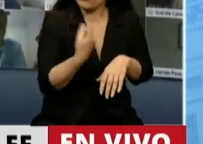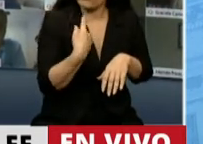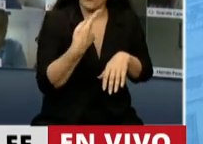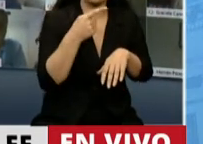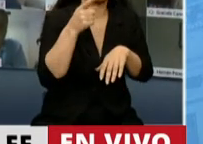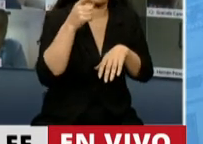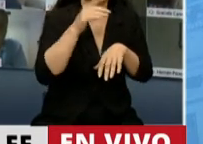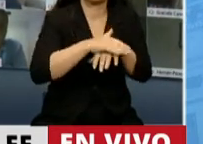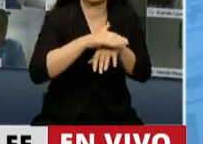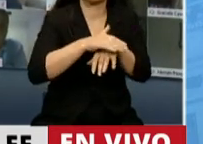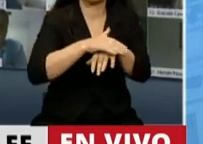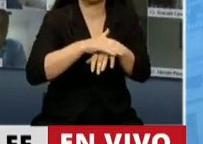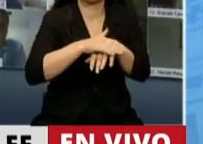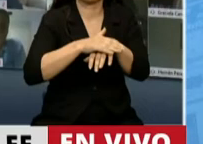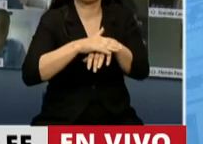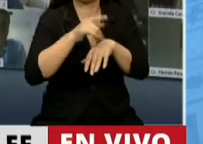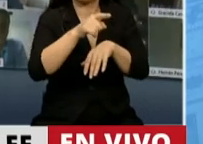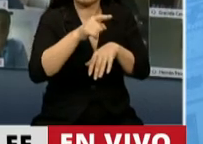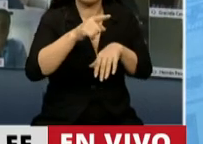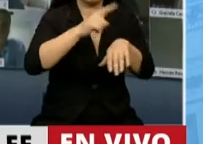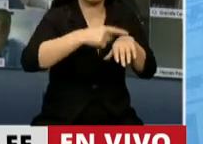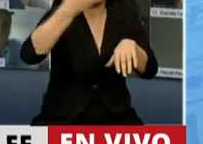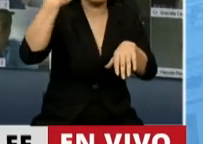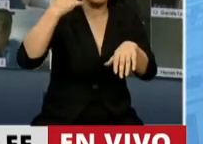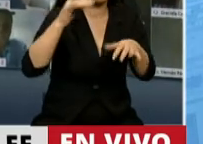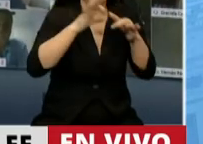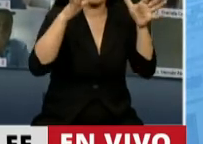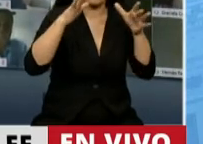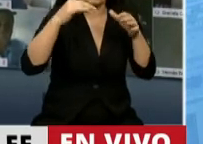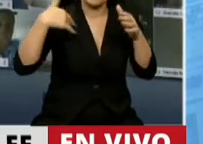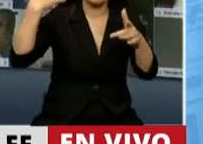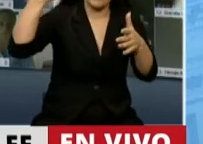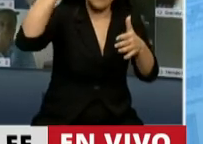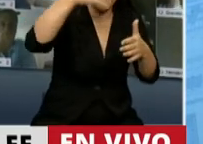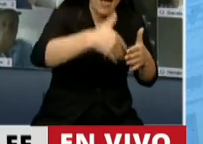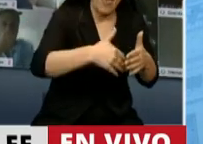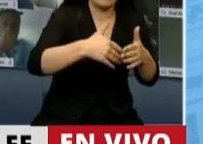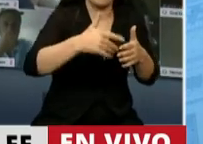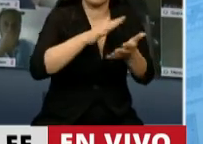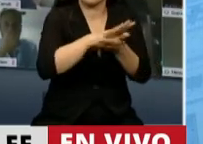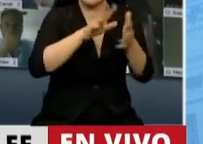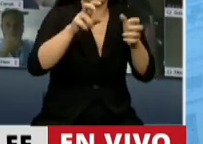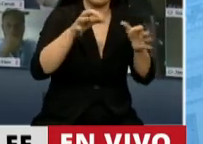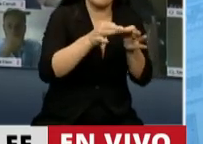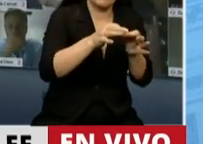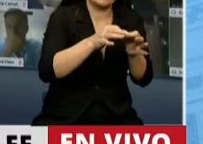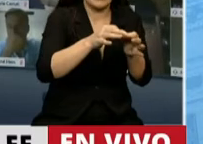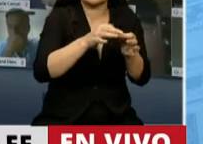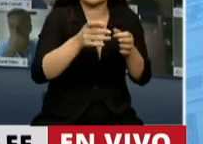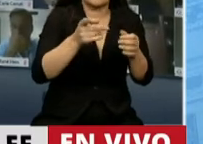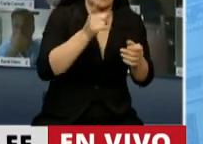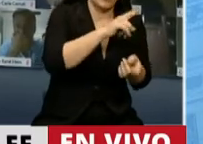banquina a banquina desde la recuperación democrática a la fecha en ese sentido. Y por eso la necesidad de